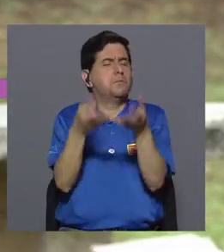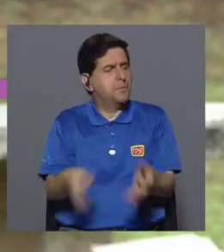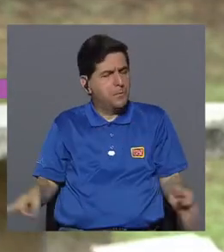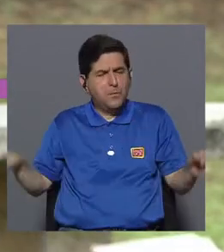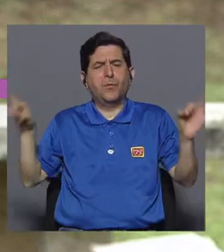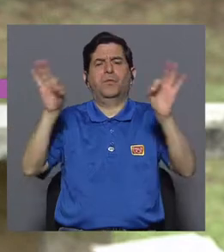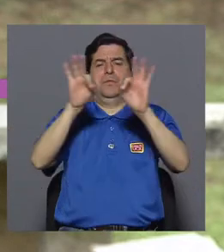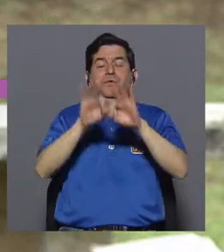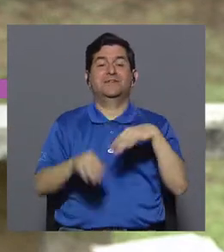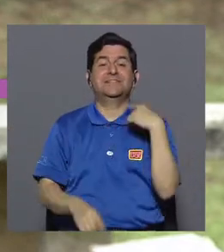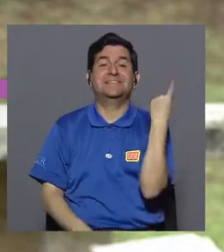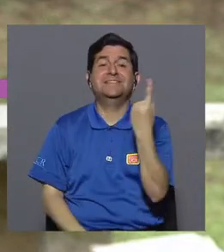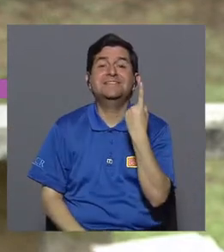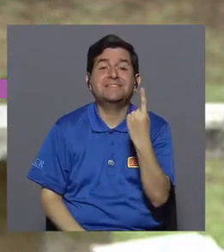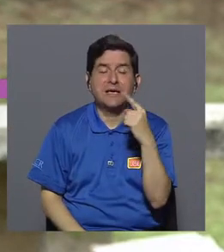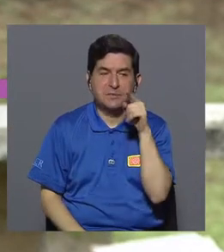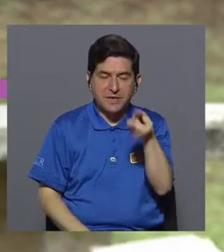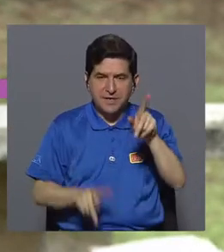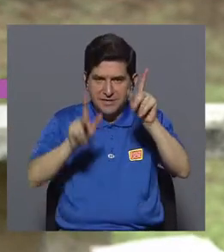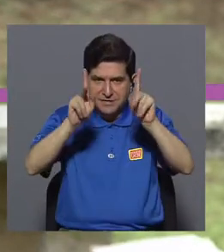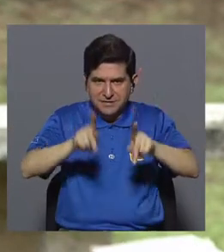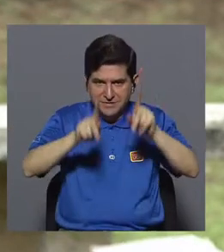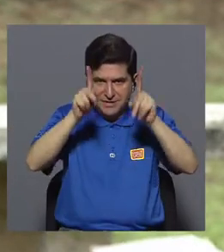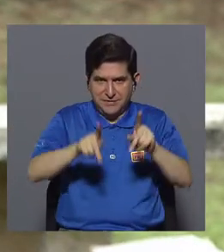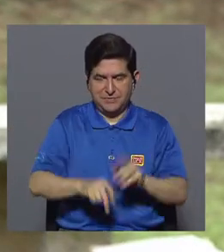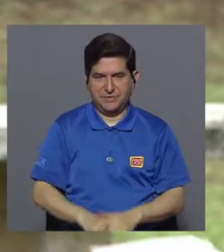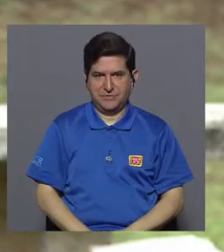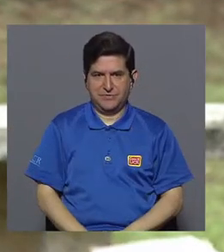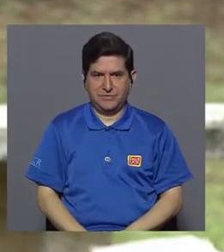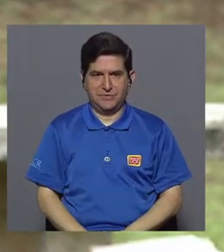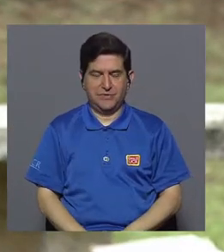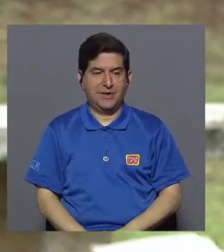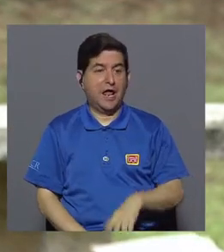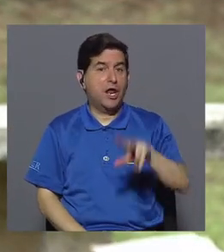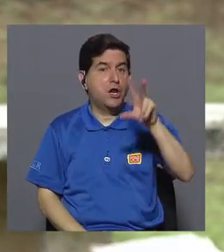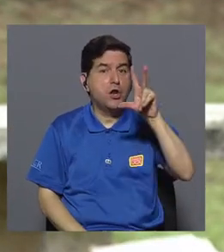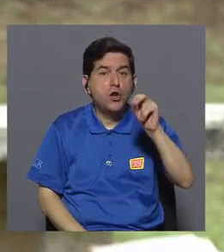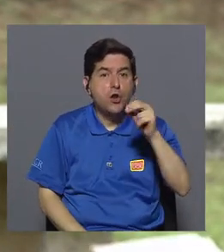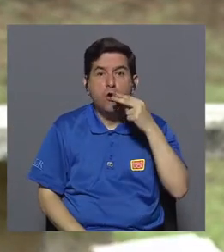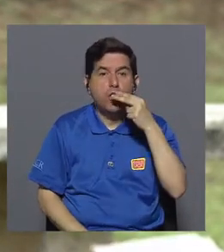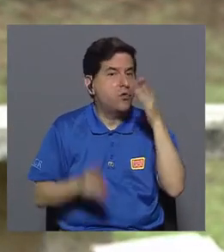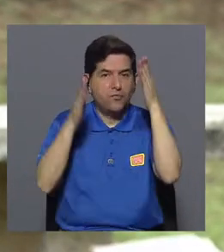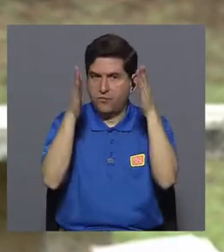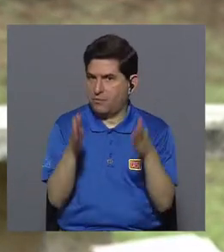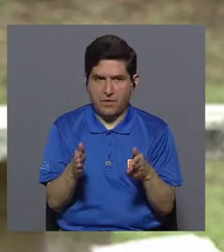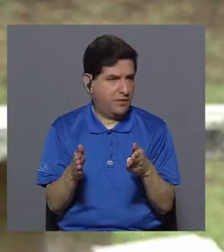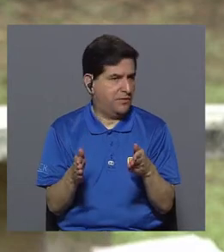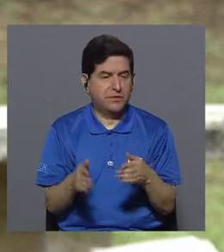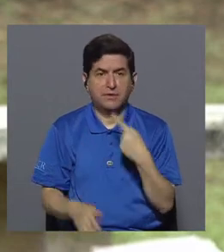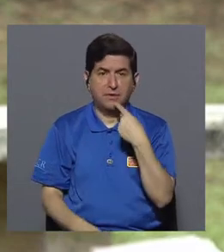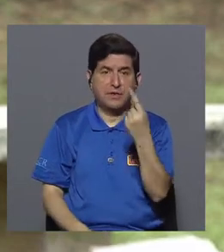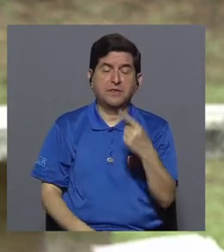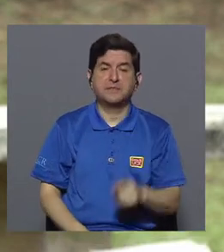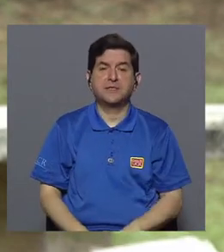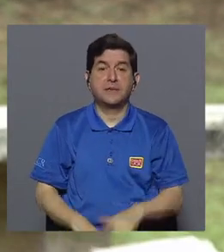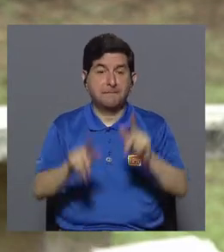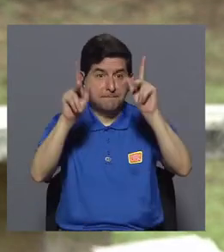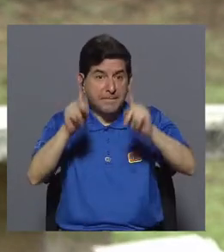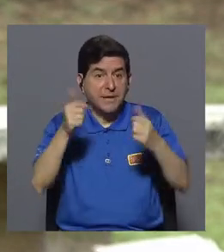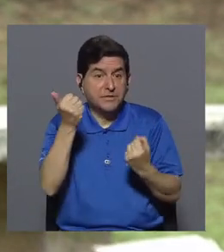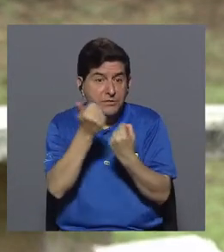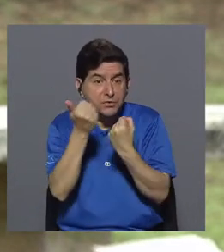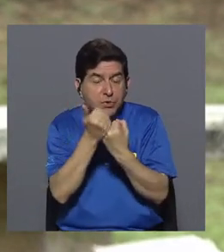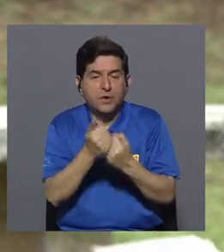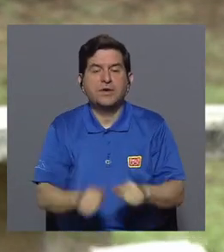siempre y cuando ellos encuentren esa persona que no sea fumadora, ¿verdad? Muchas veces les decimos a ellos que esa persona de apoyo, ese